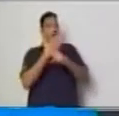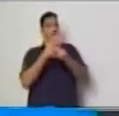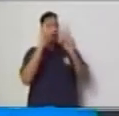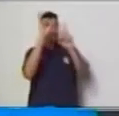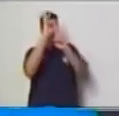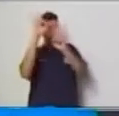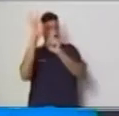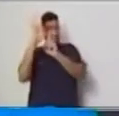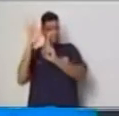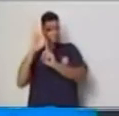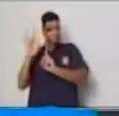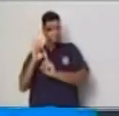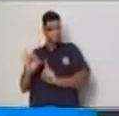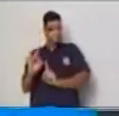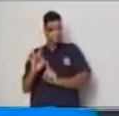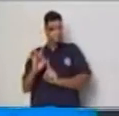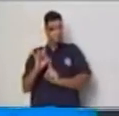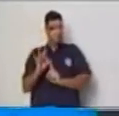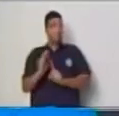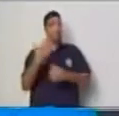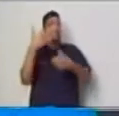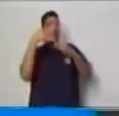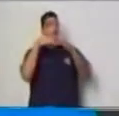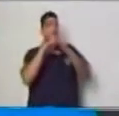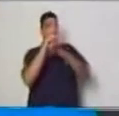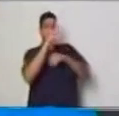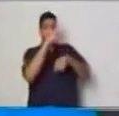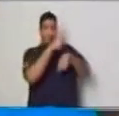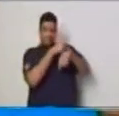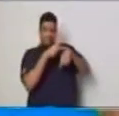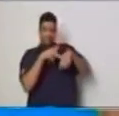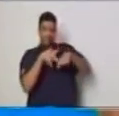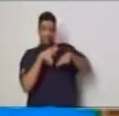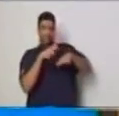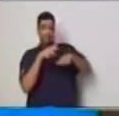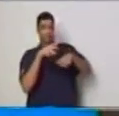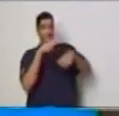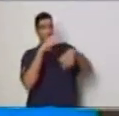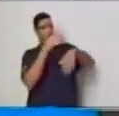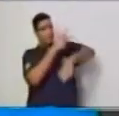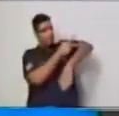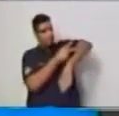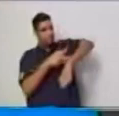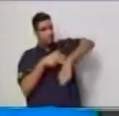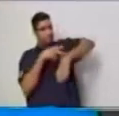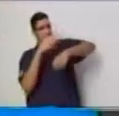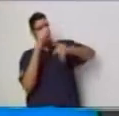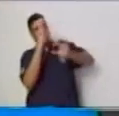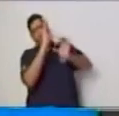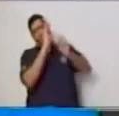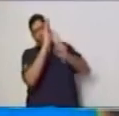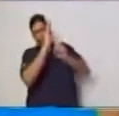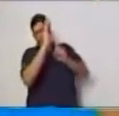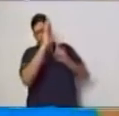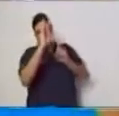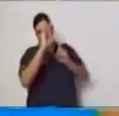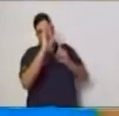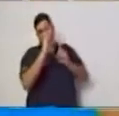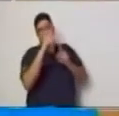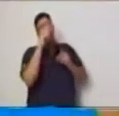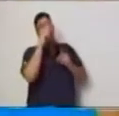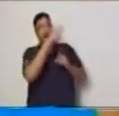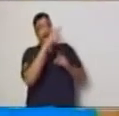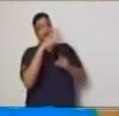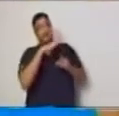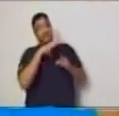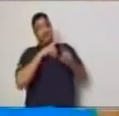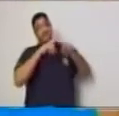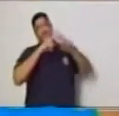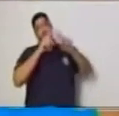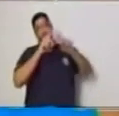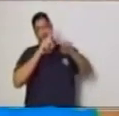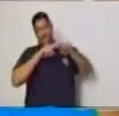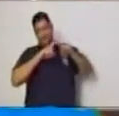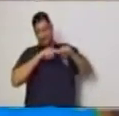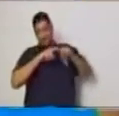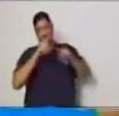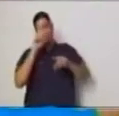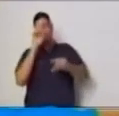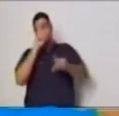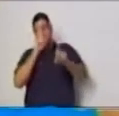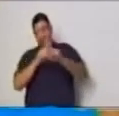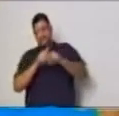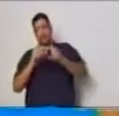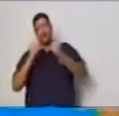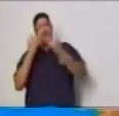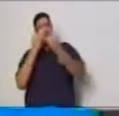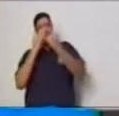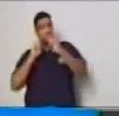dentro la ubicación de dos variables. En ese enunciado está